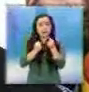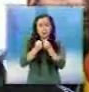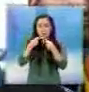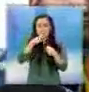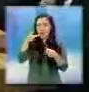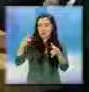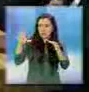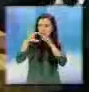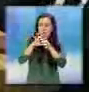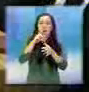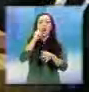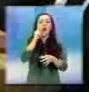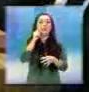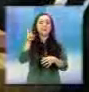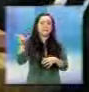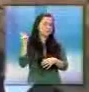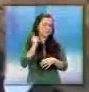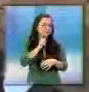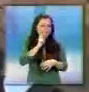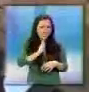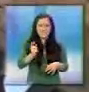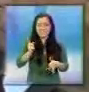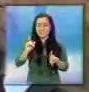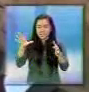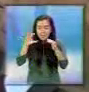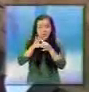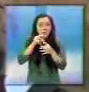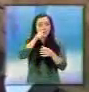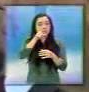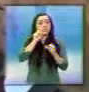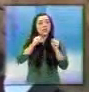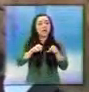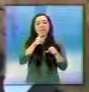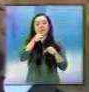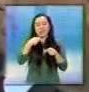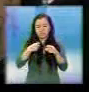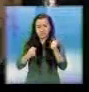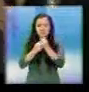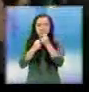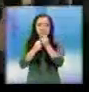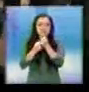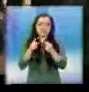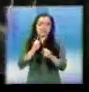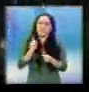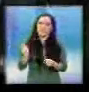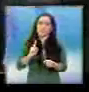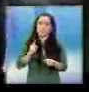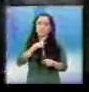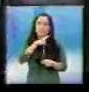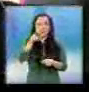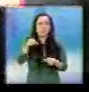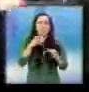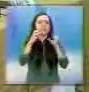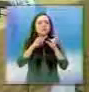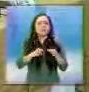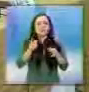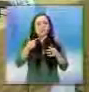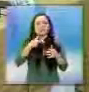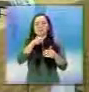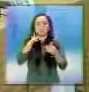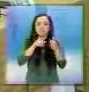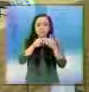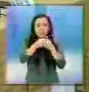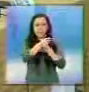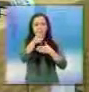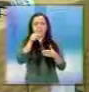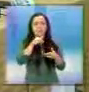Por favor. Por lo que más quiera. No ponga la cabeza de la diplomacia nacional. Alguien con poco tacto. Resulta que el